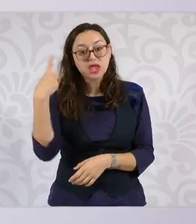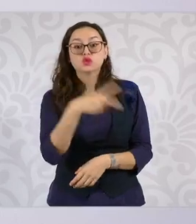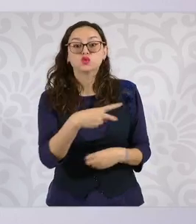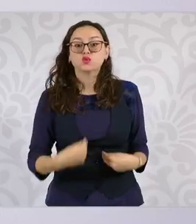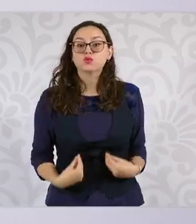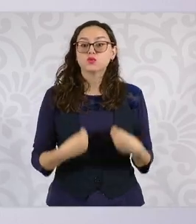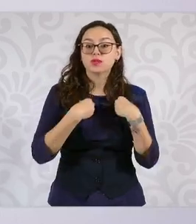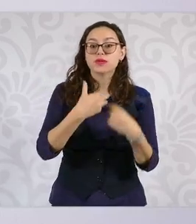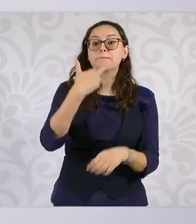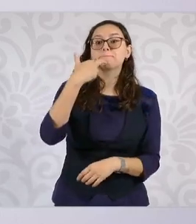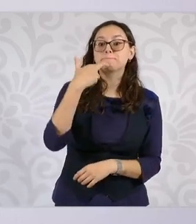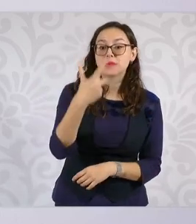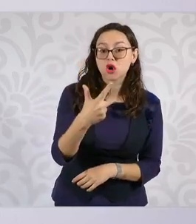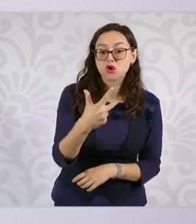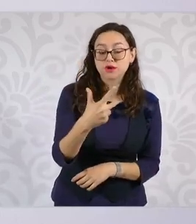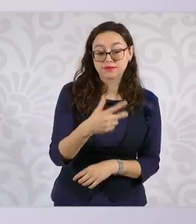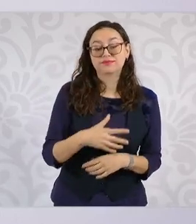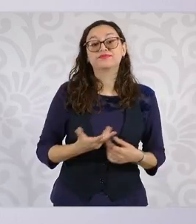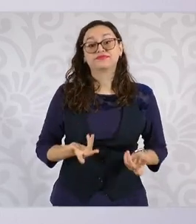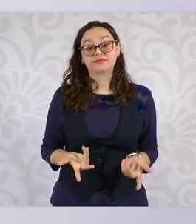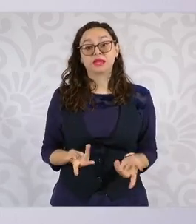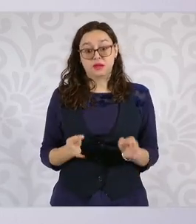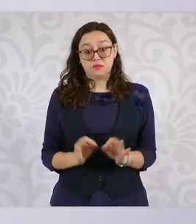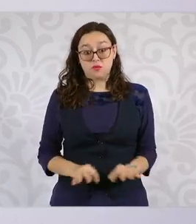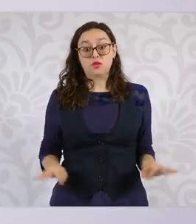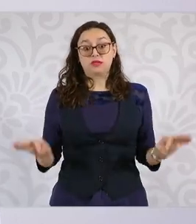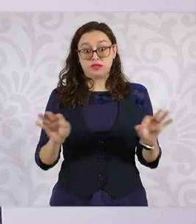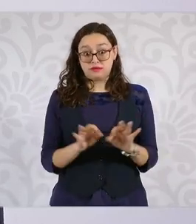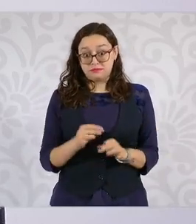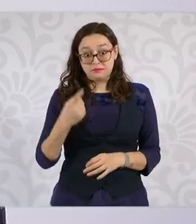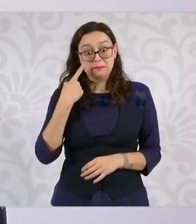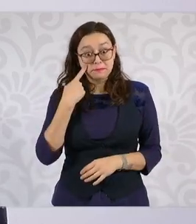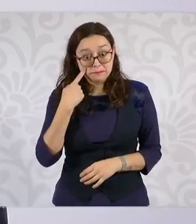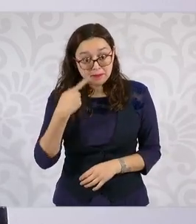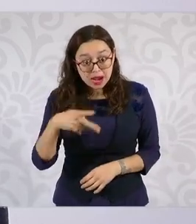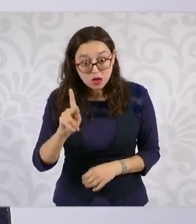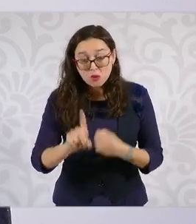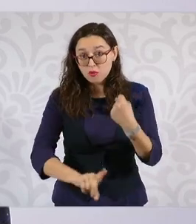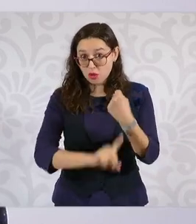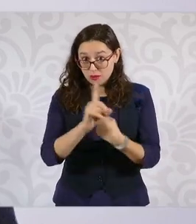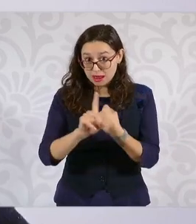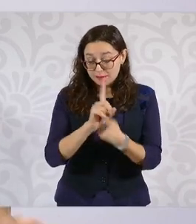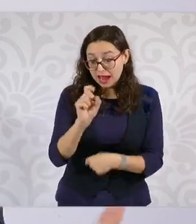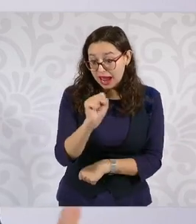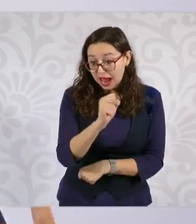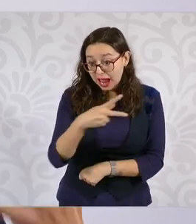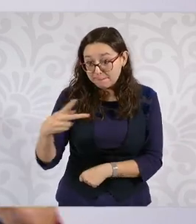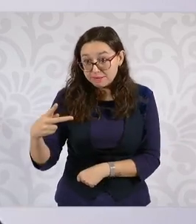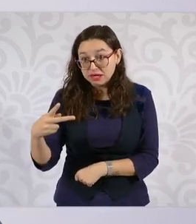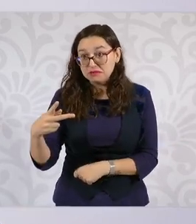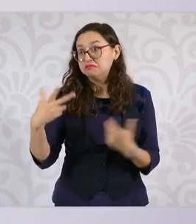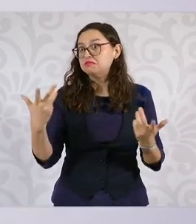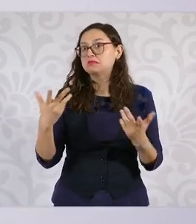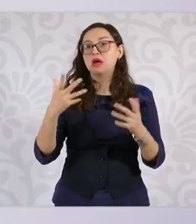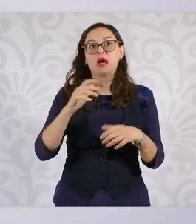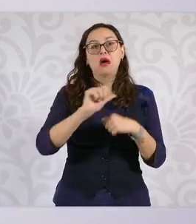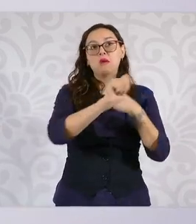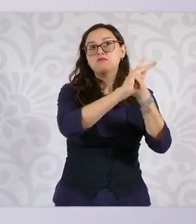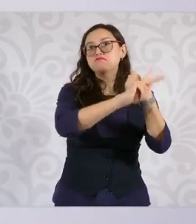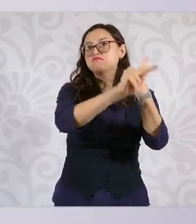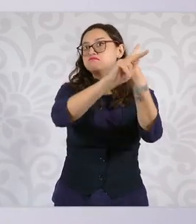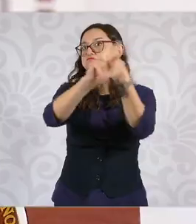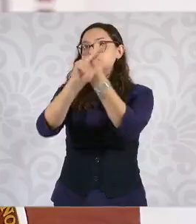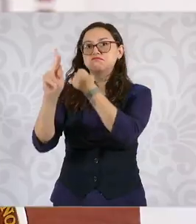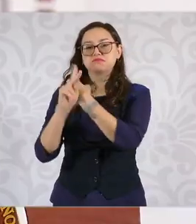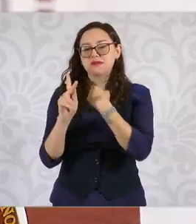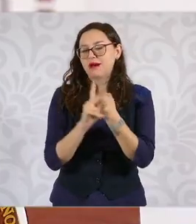muy importante. Casi en ningún país existe esto, pero es algo obligatorio y es parte de lo que nosotros